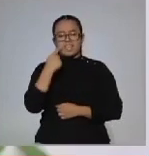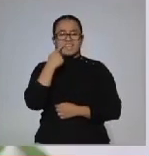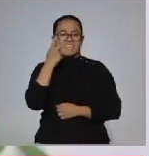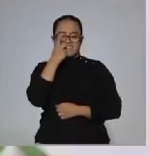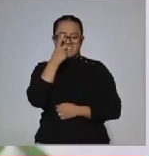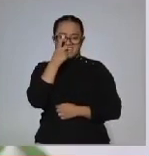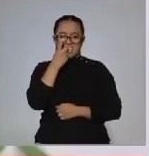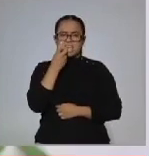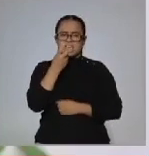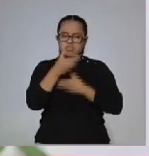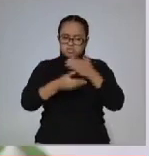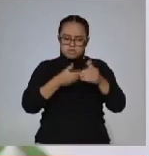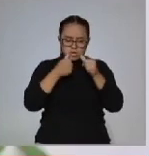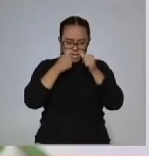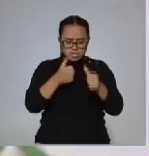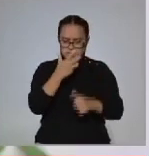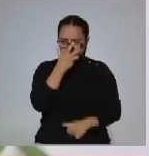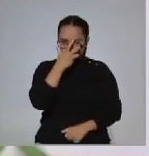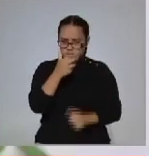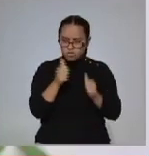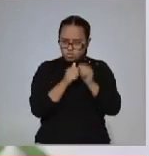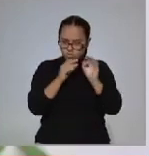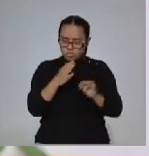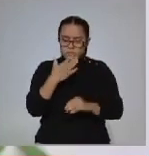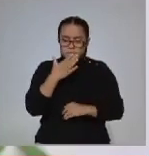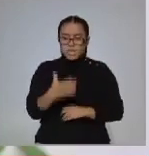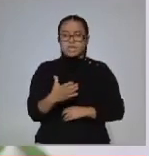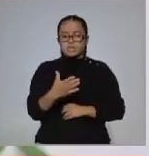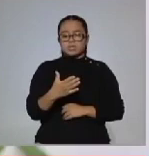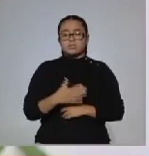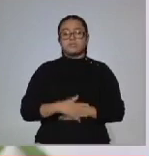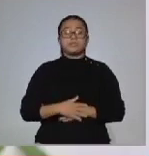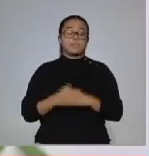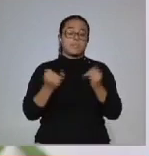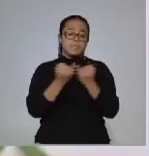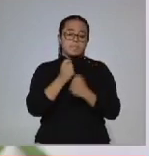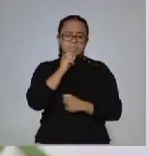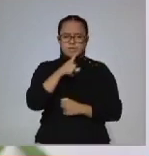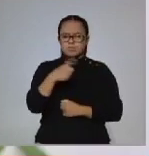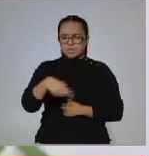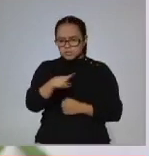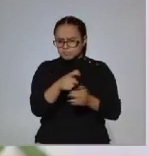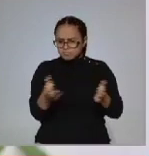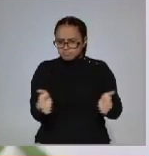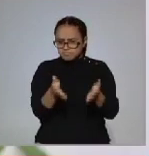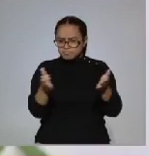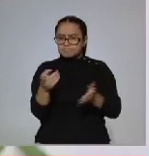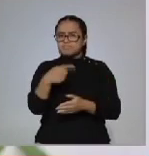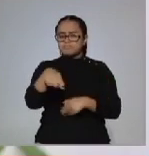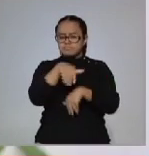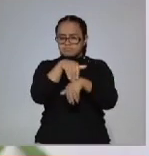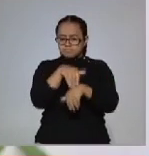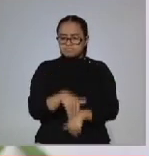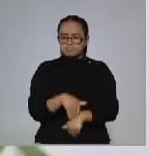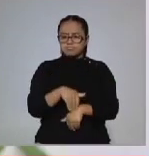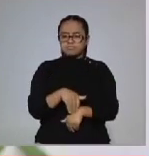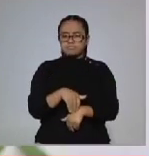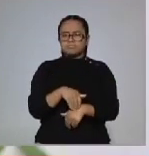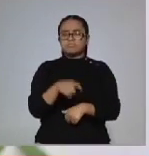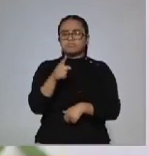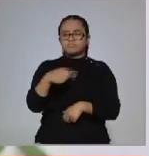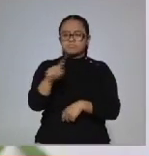Es un servicio de calidad, serio, eficiente, con resultados. Y también nos exhortamos a que se apeguen, a que se